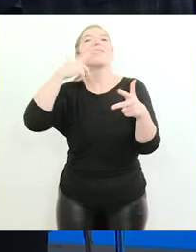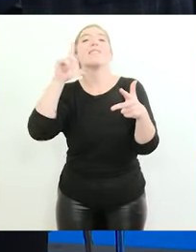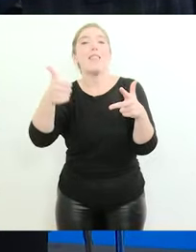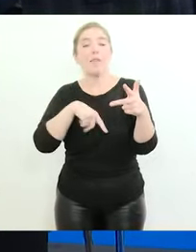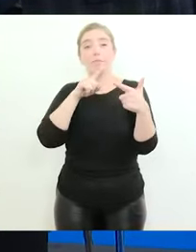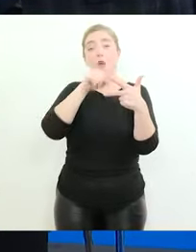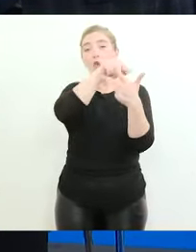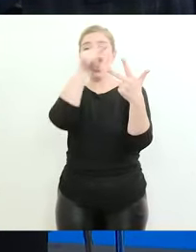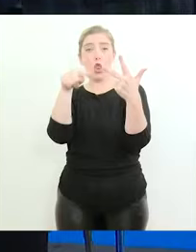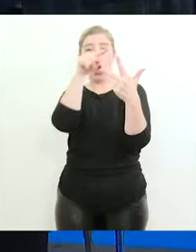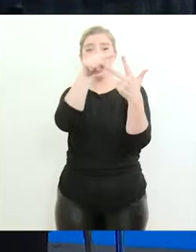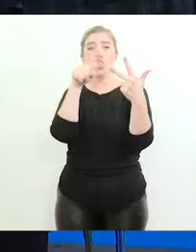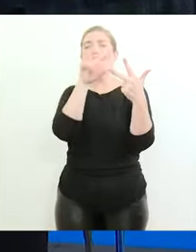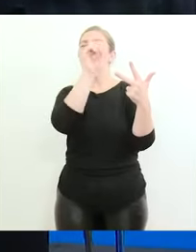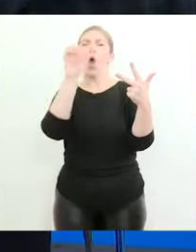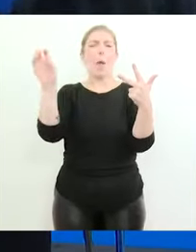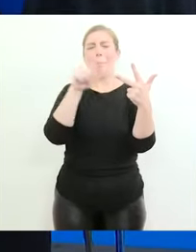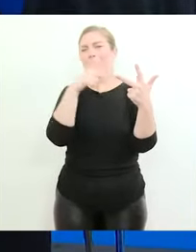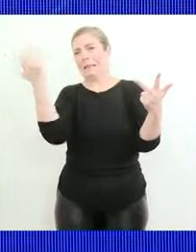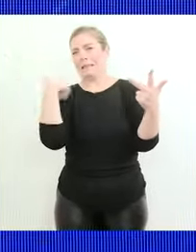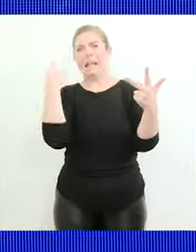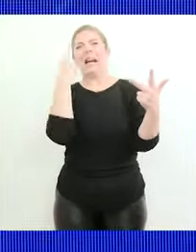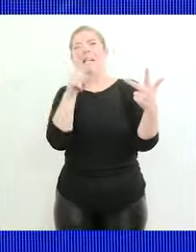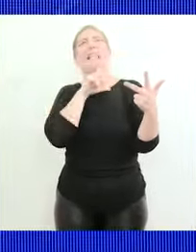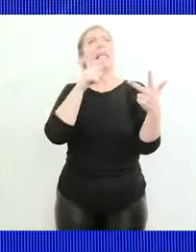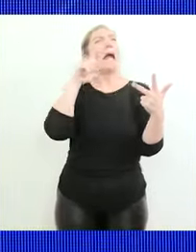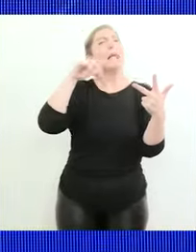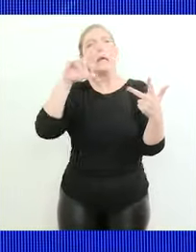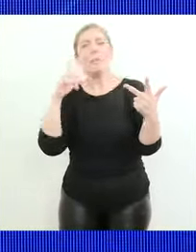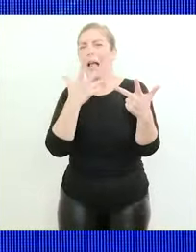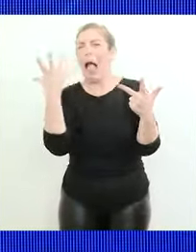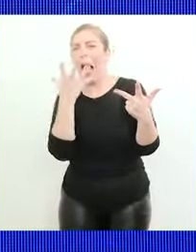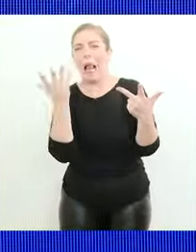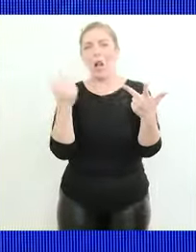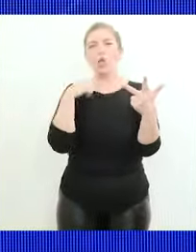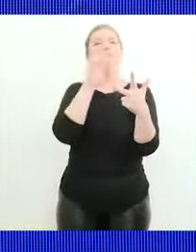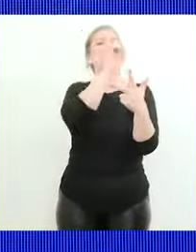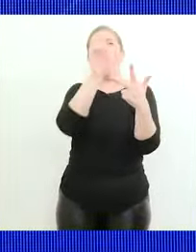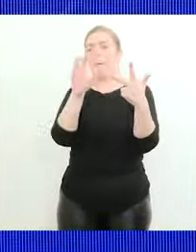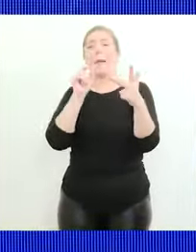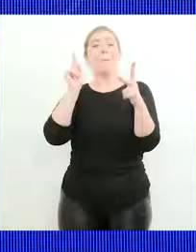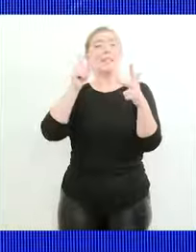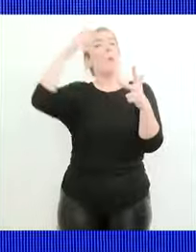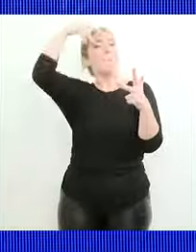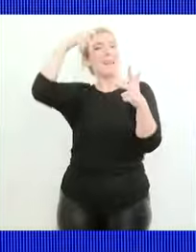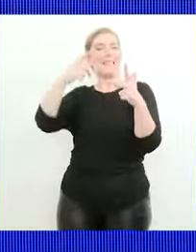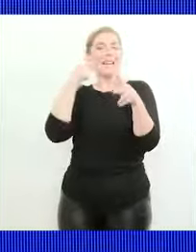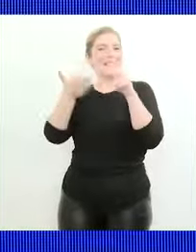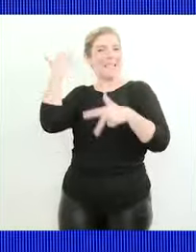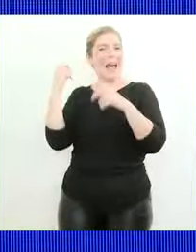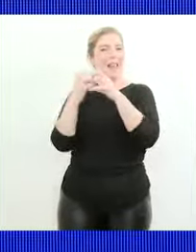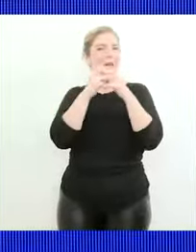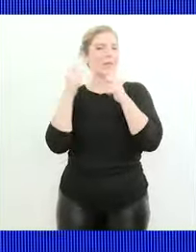y otros dos que tienen un nombre así Taibi los nombro Patricia Bullrich en el debate